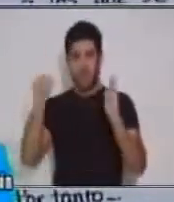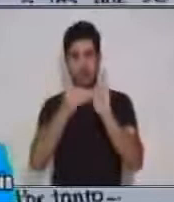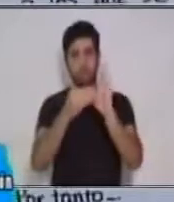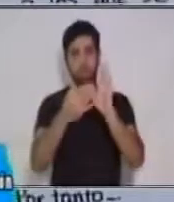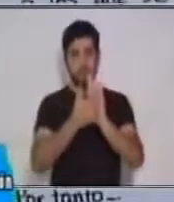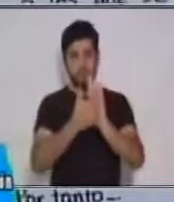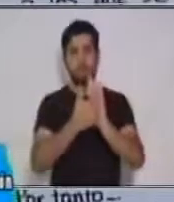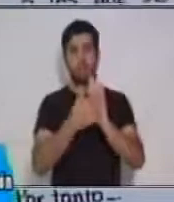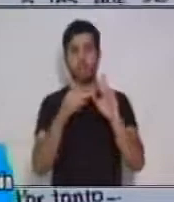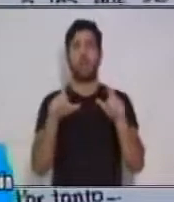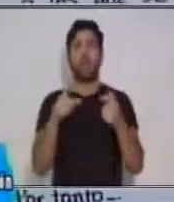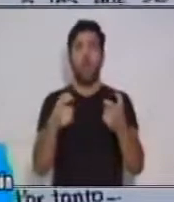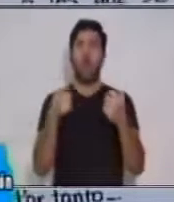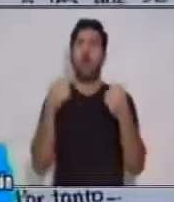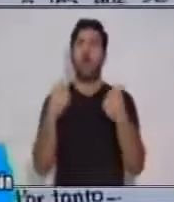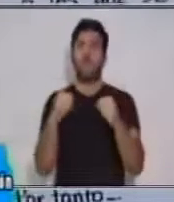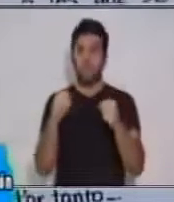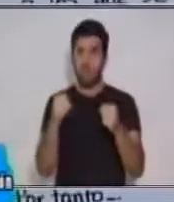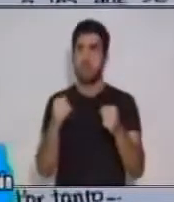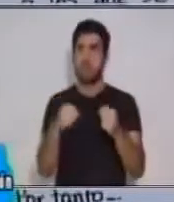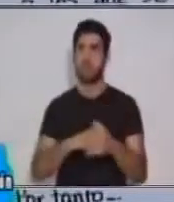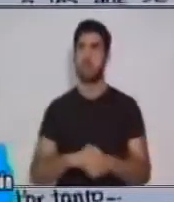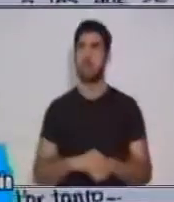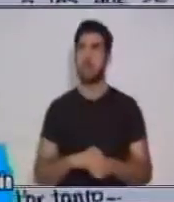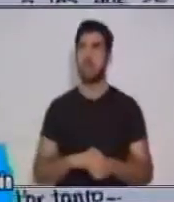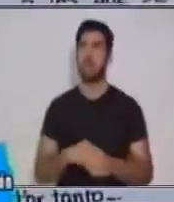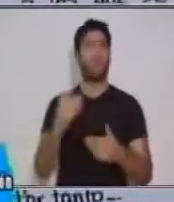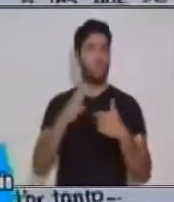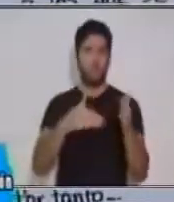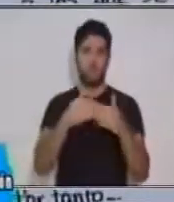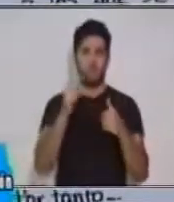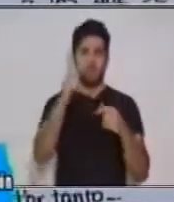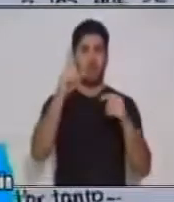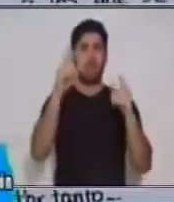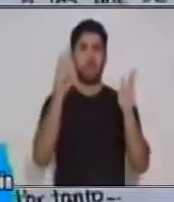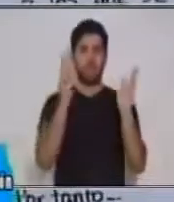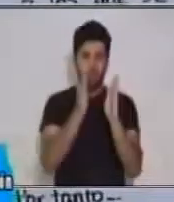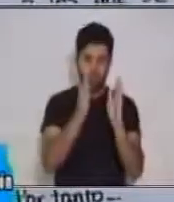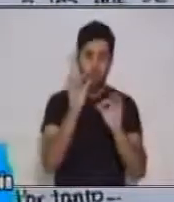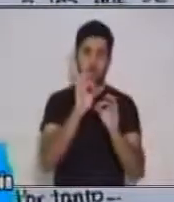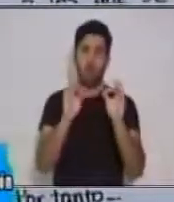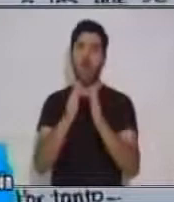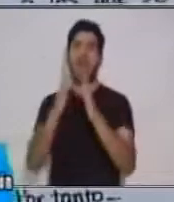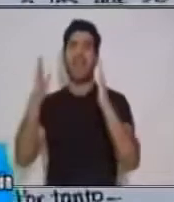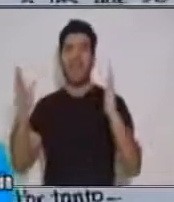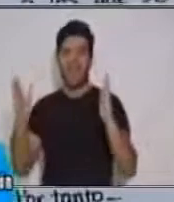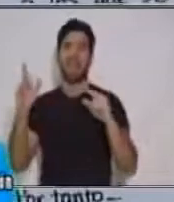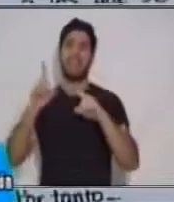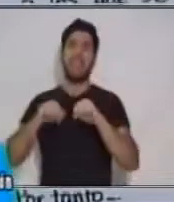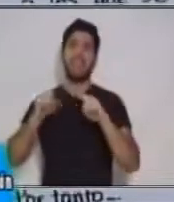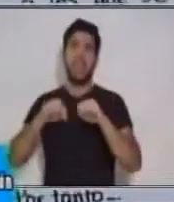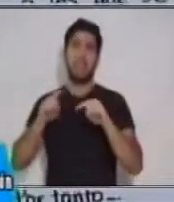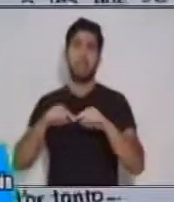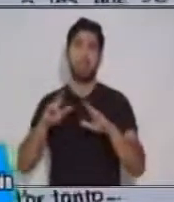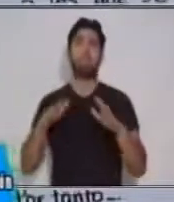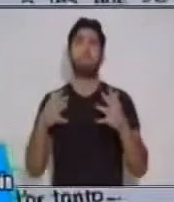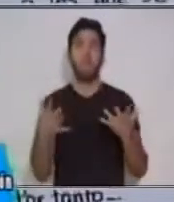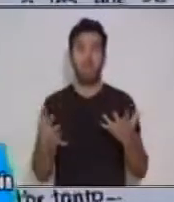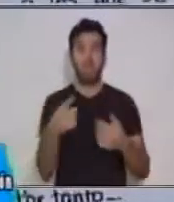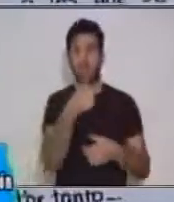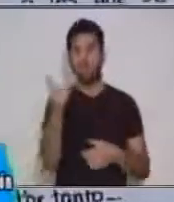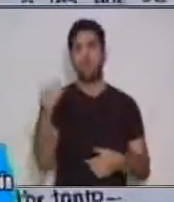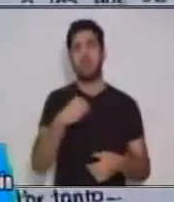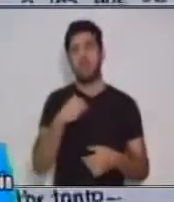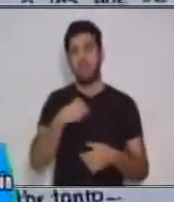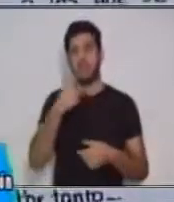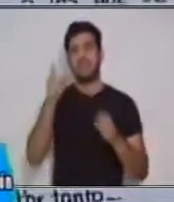bloques o en párrafos, ya sean pequeños o grandes, pero dependiendo del texto o de lo que